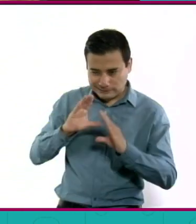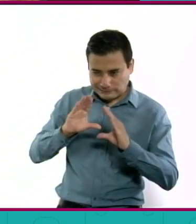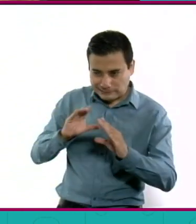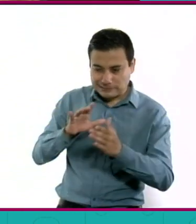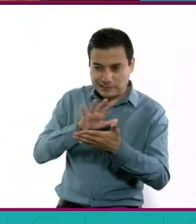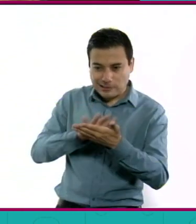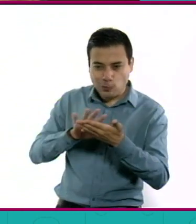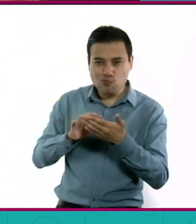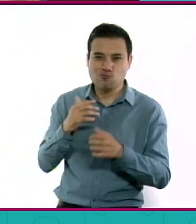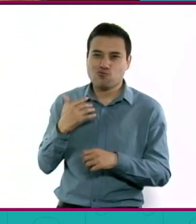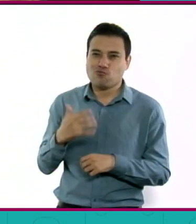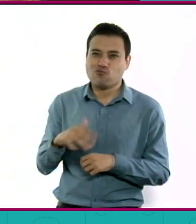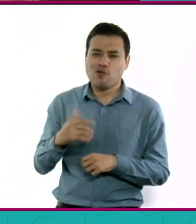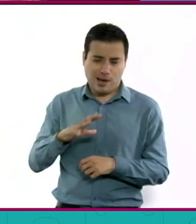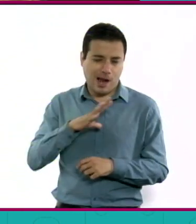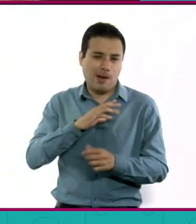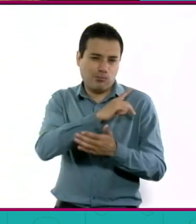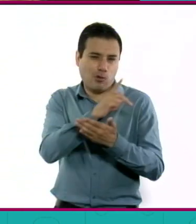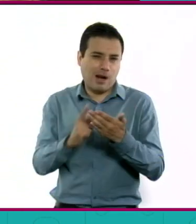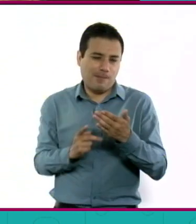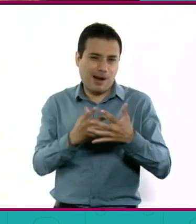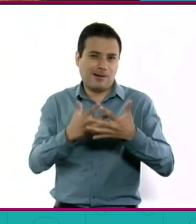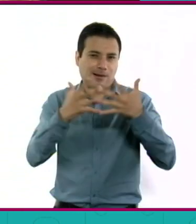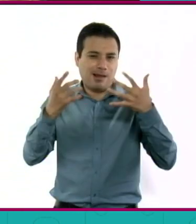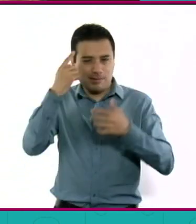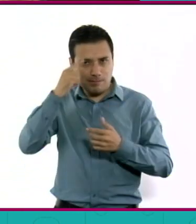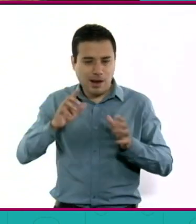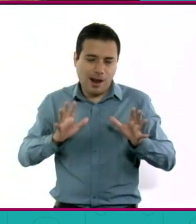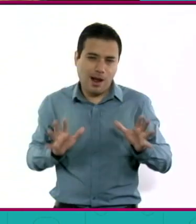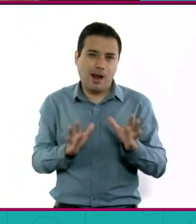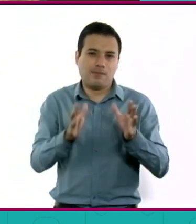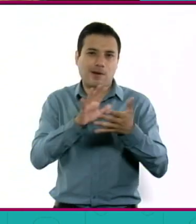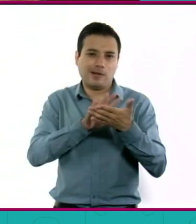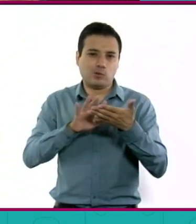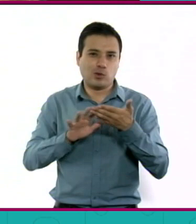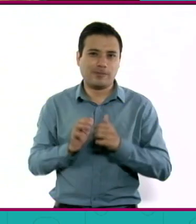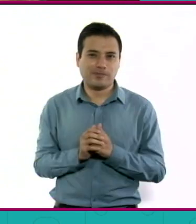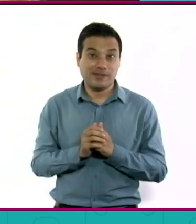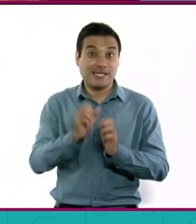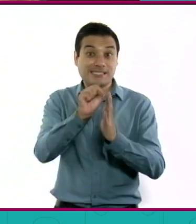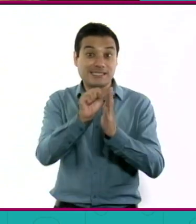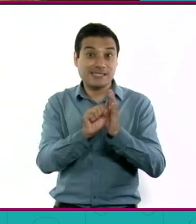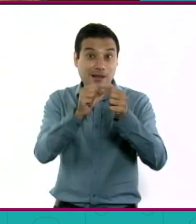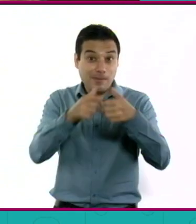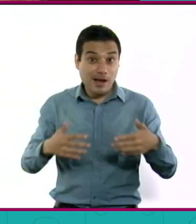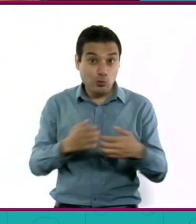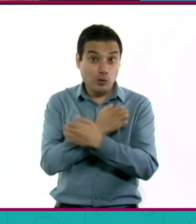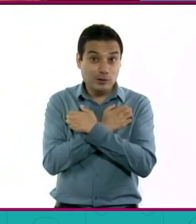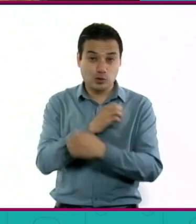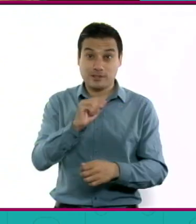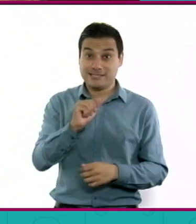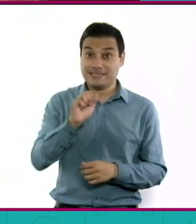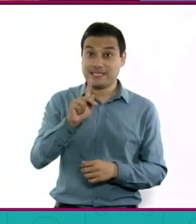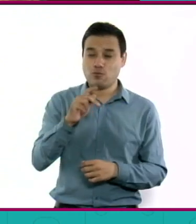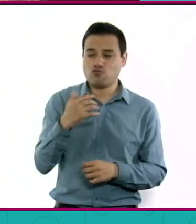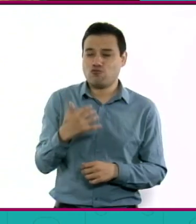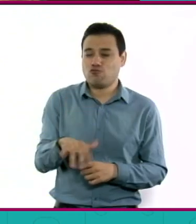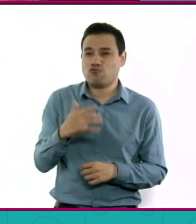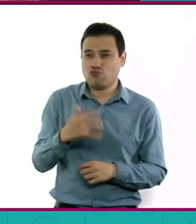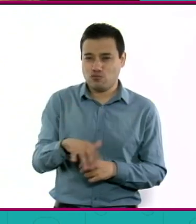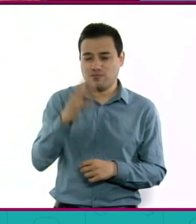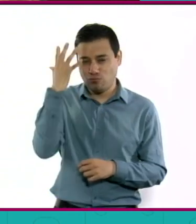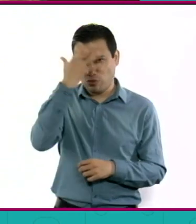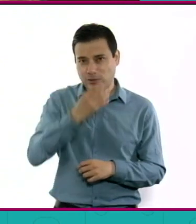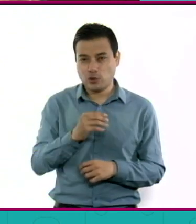hay todo un programa grande de promoción de la lectura. Tenemos un sistema de educación maravilloso y más de 35 millones